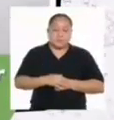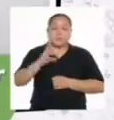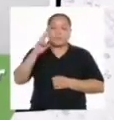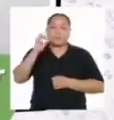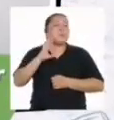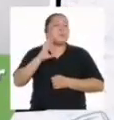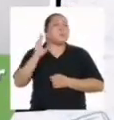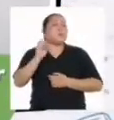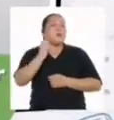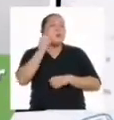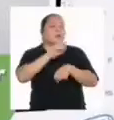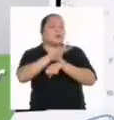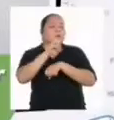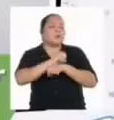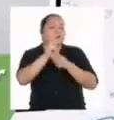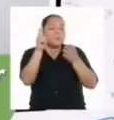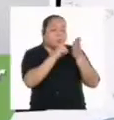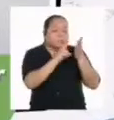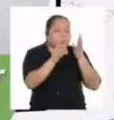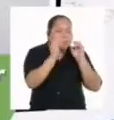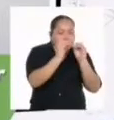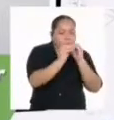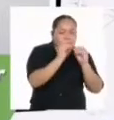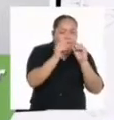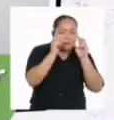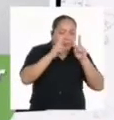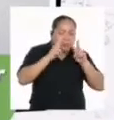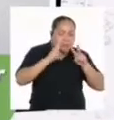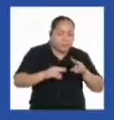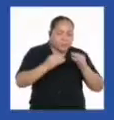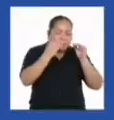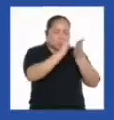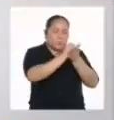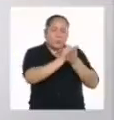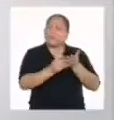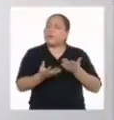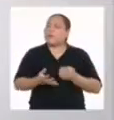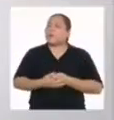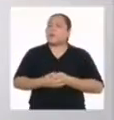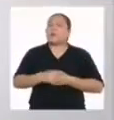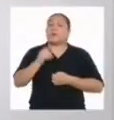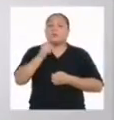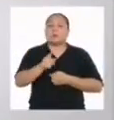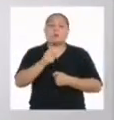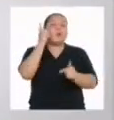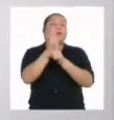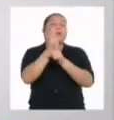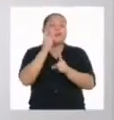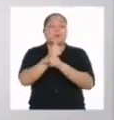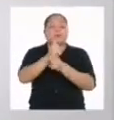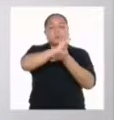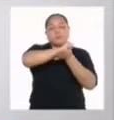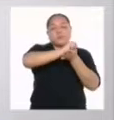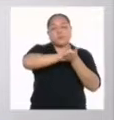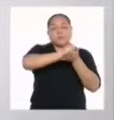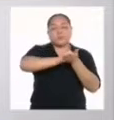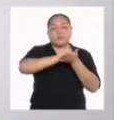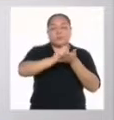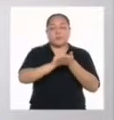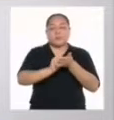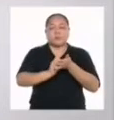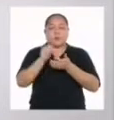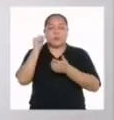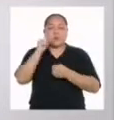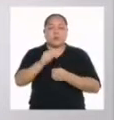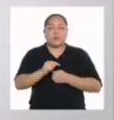¿Alguna recomendación para revisar adecuadamente un texto escrito? Para una adecuada revisión del texto